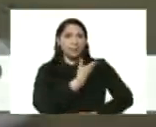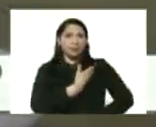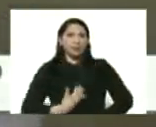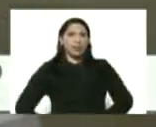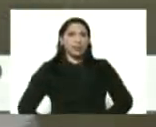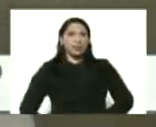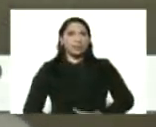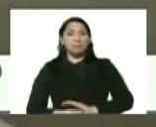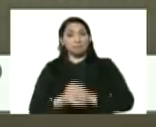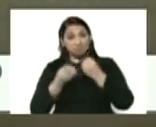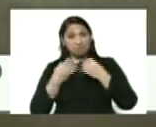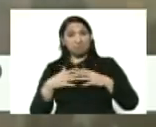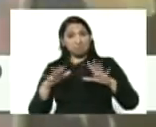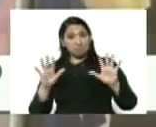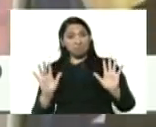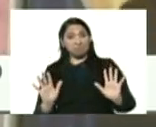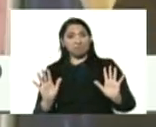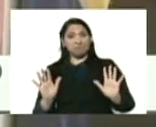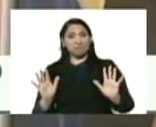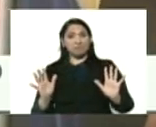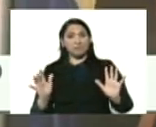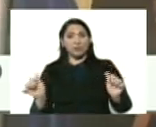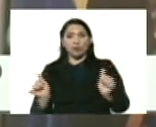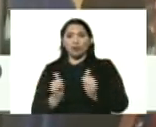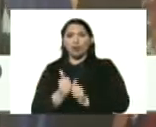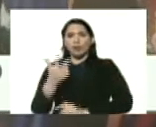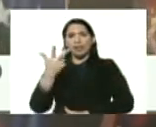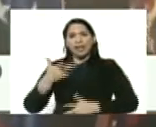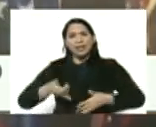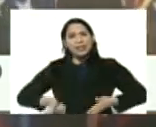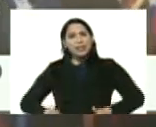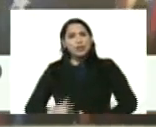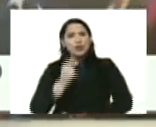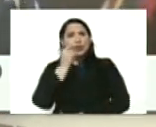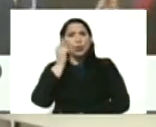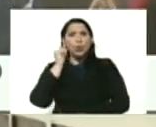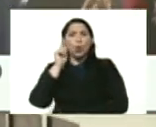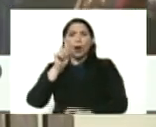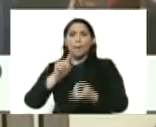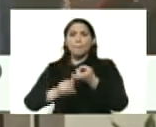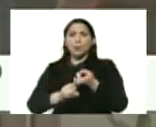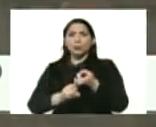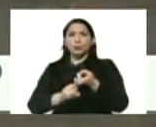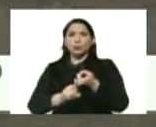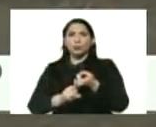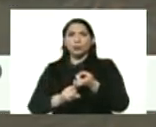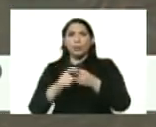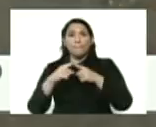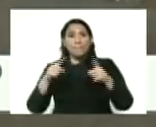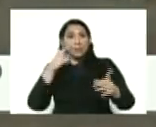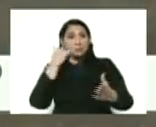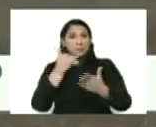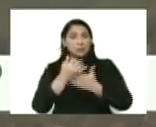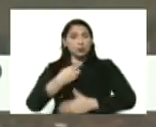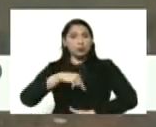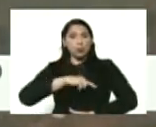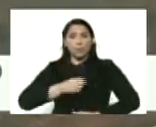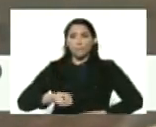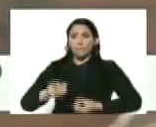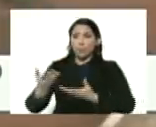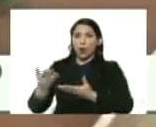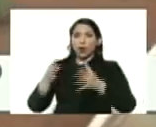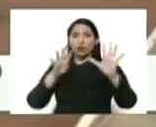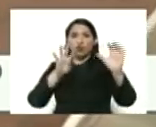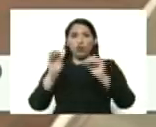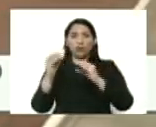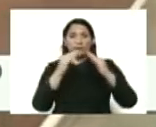Muy bien. Brigitte con sus tres muchachos y su esposo Cristian. Pero mira, aquí estamos entregando 90